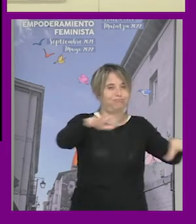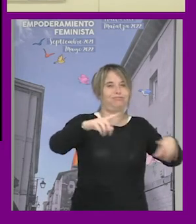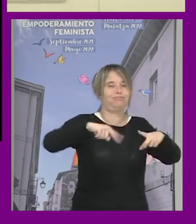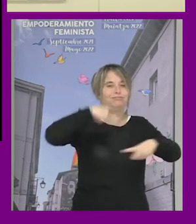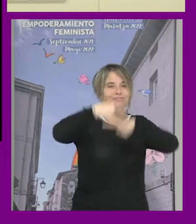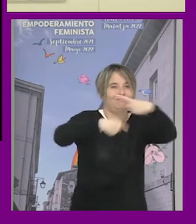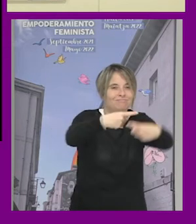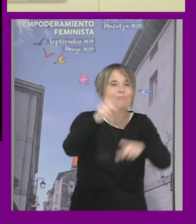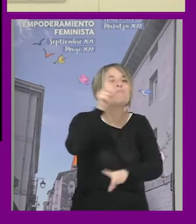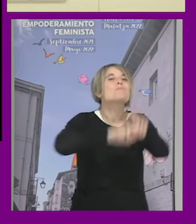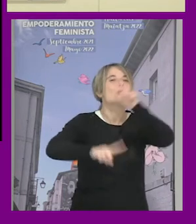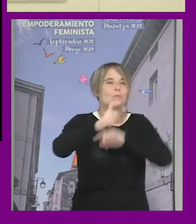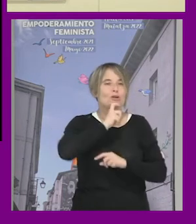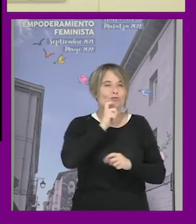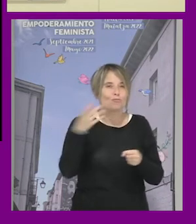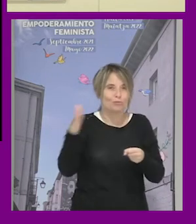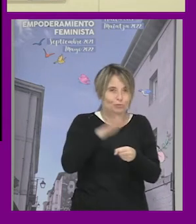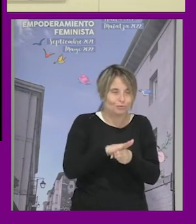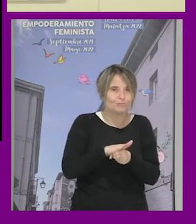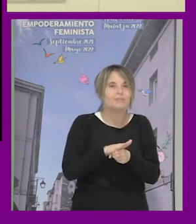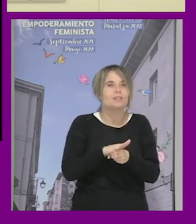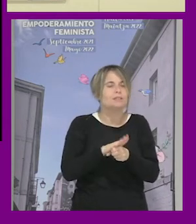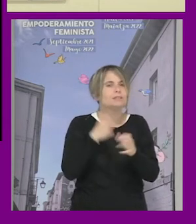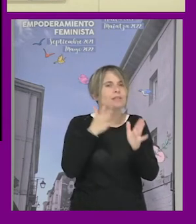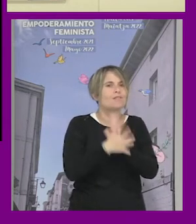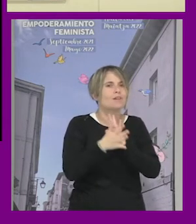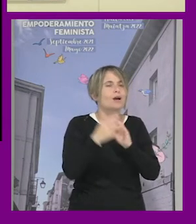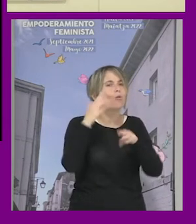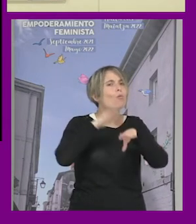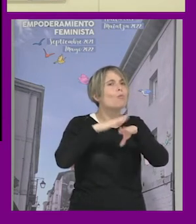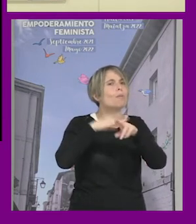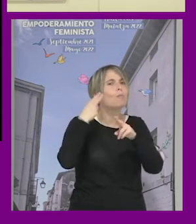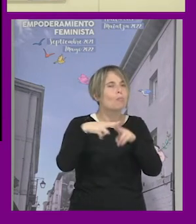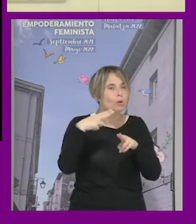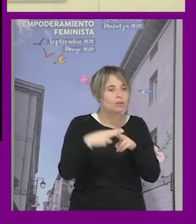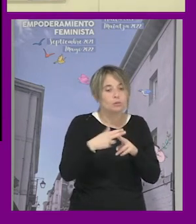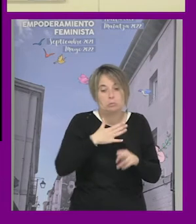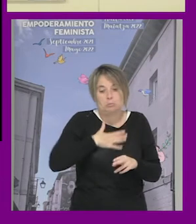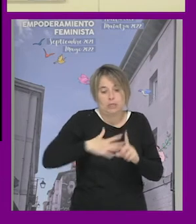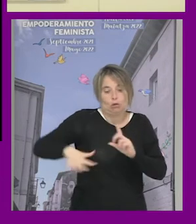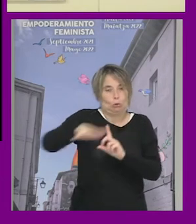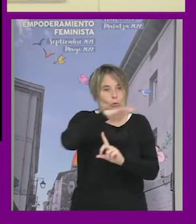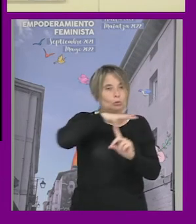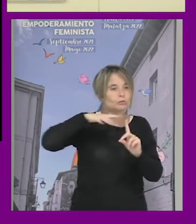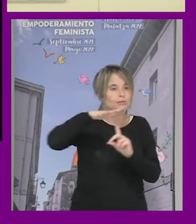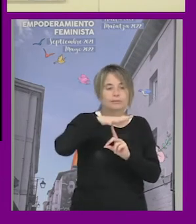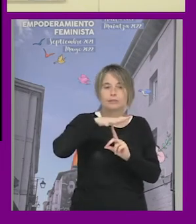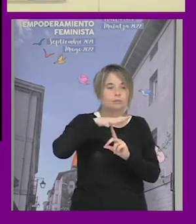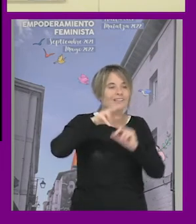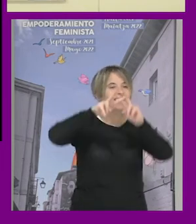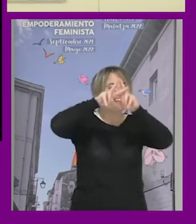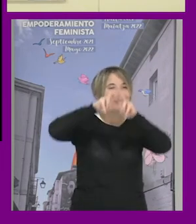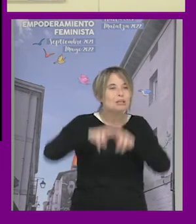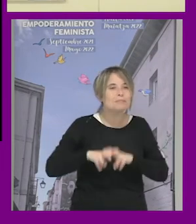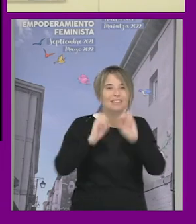abordamos esta problemática y además es un a priori político porque al menos en nuestro contexto no hay investigación